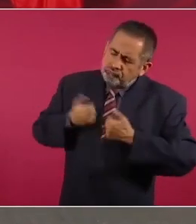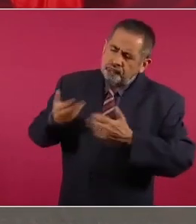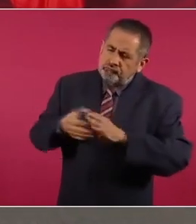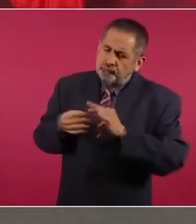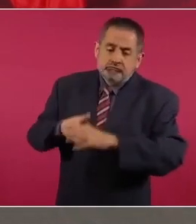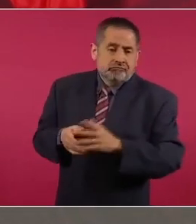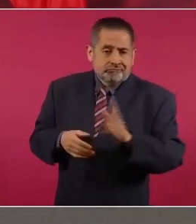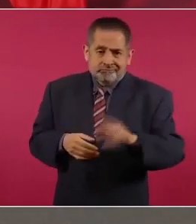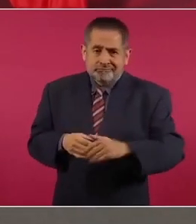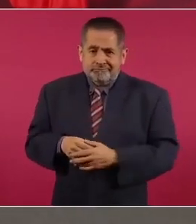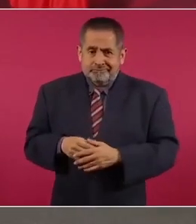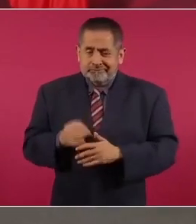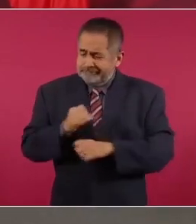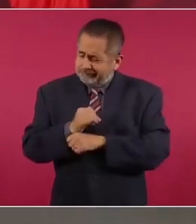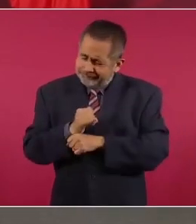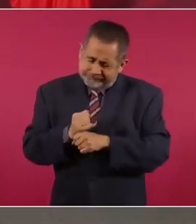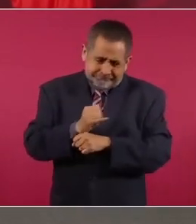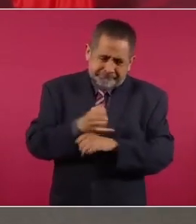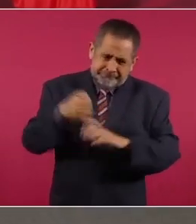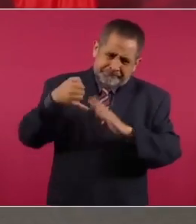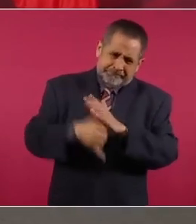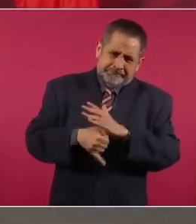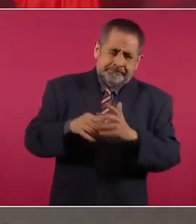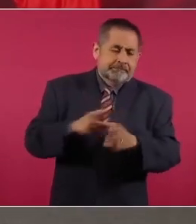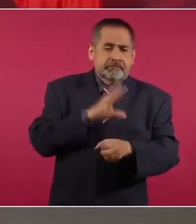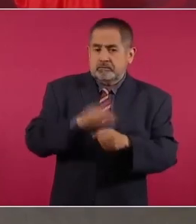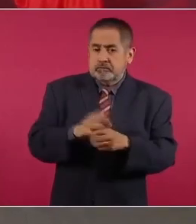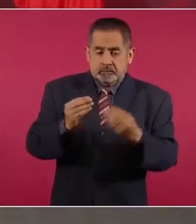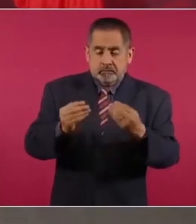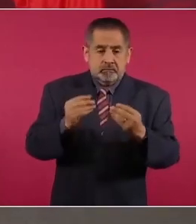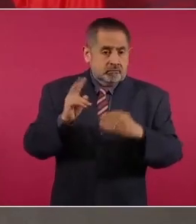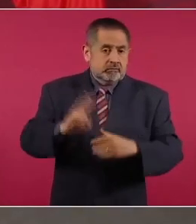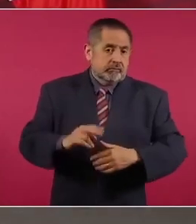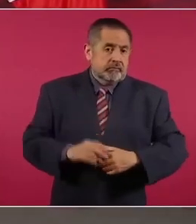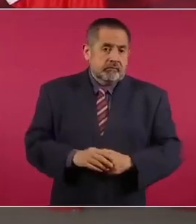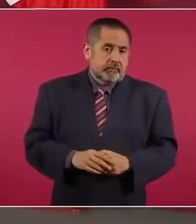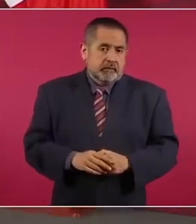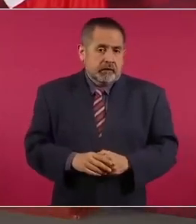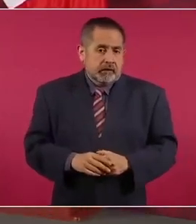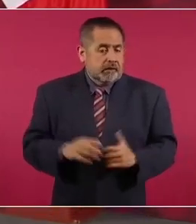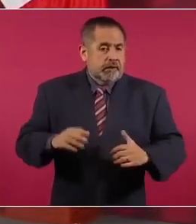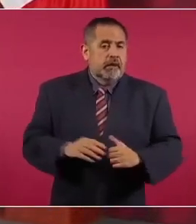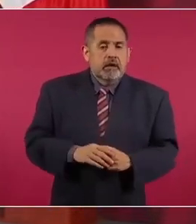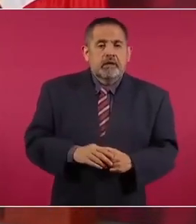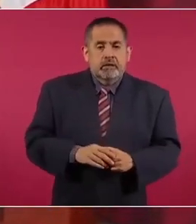investigación a fondo. entonces